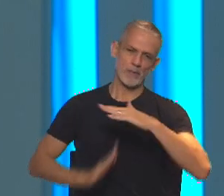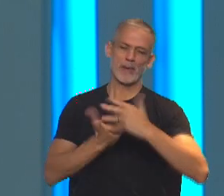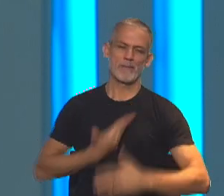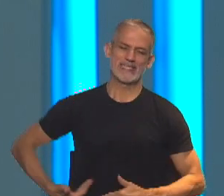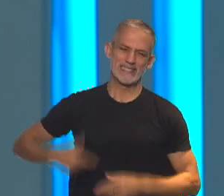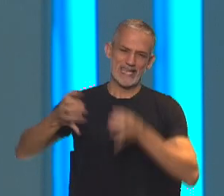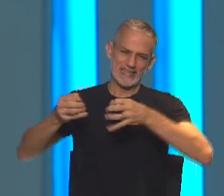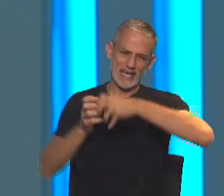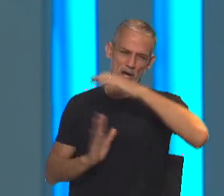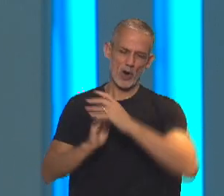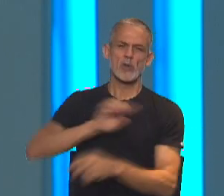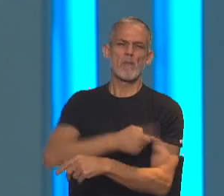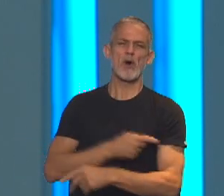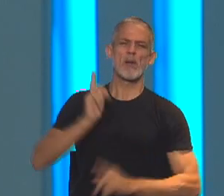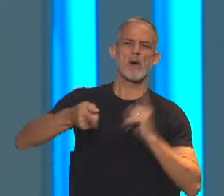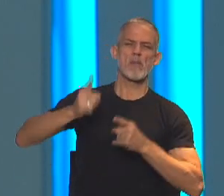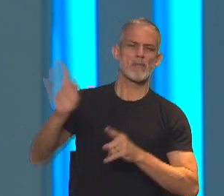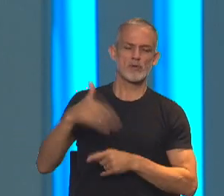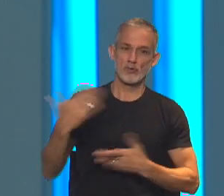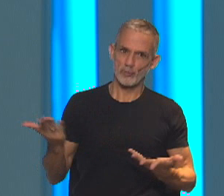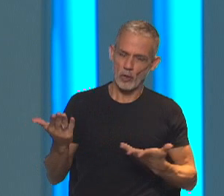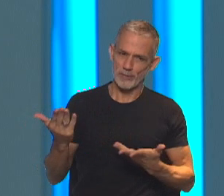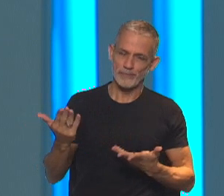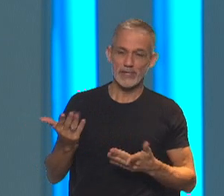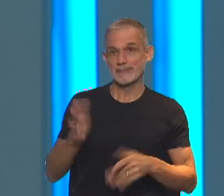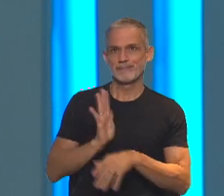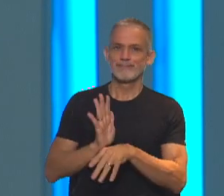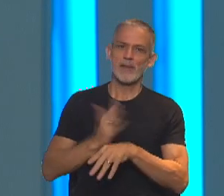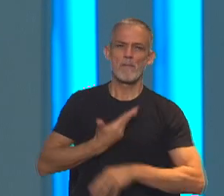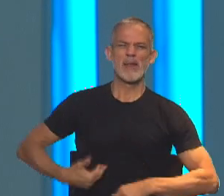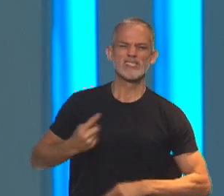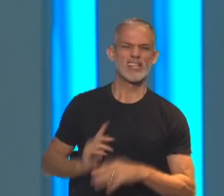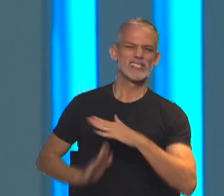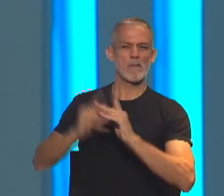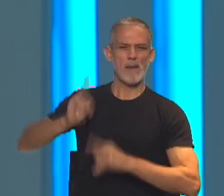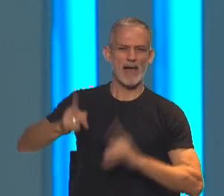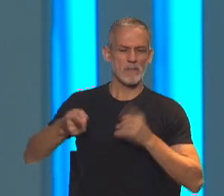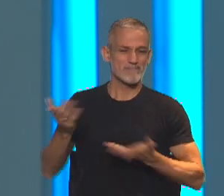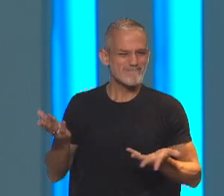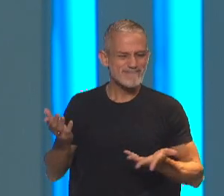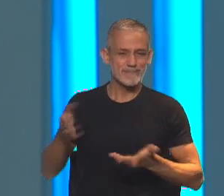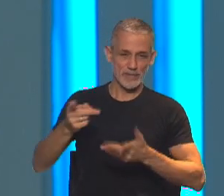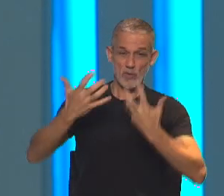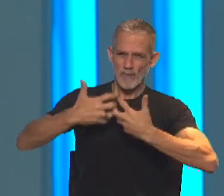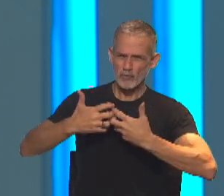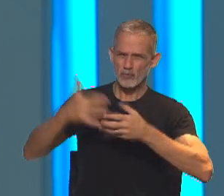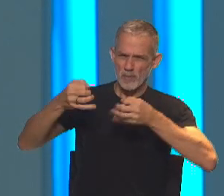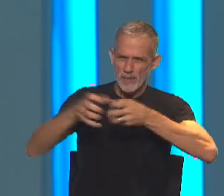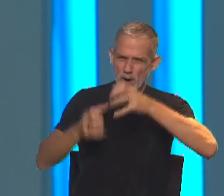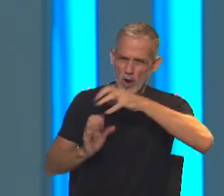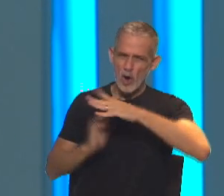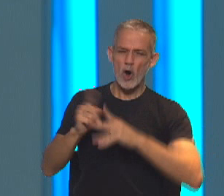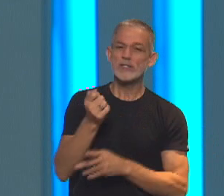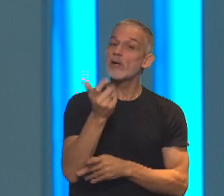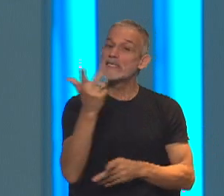el Presidente, la Corte tiene una impronta muy presidencialista. Entonces, la primera cuestión es el funcionamiento, el número, es